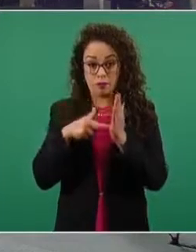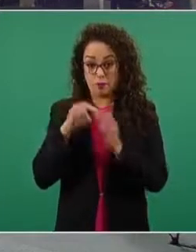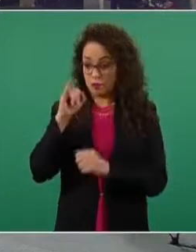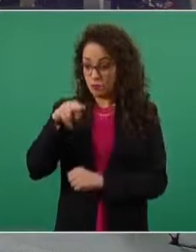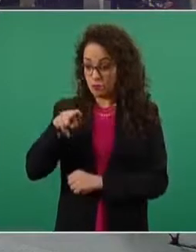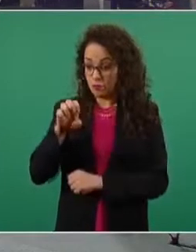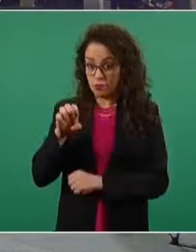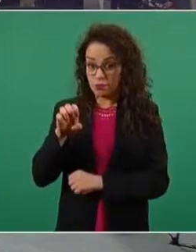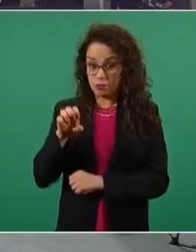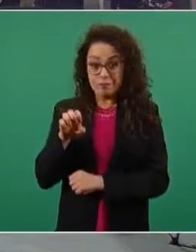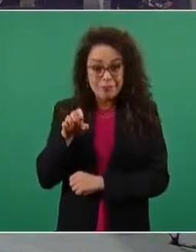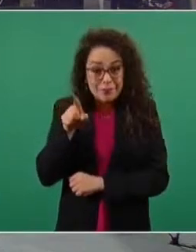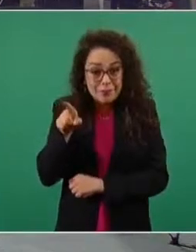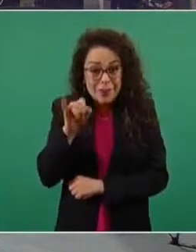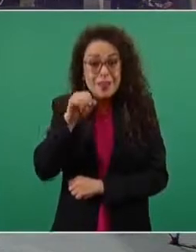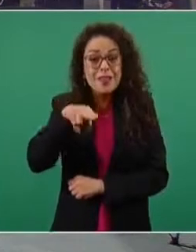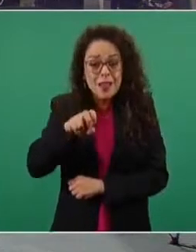hicieron,